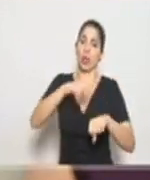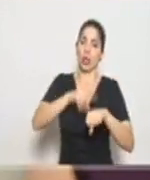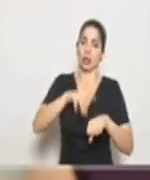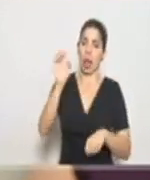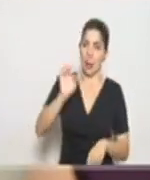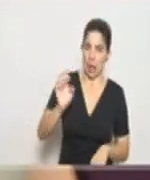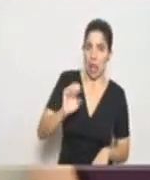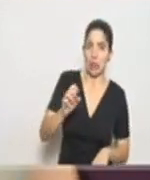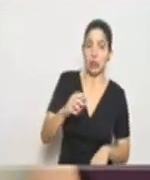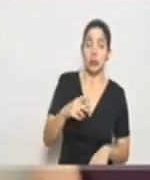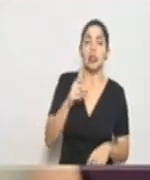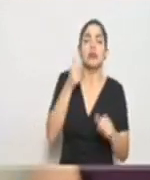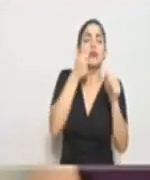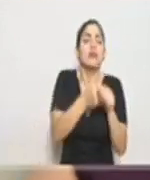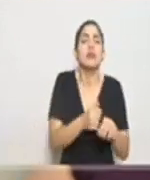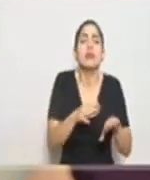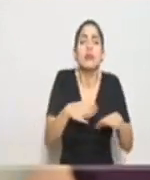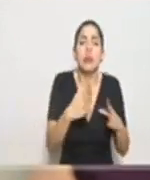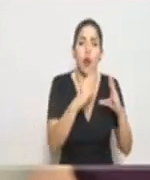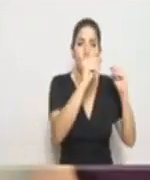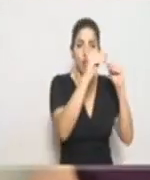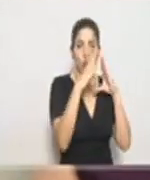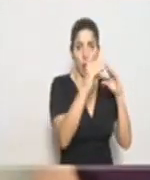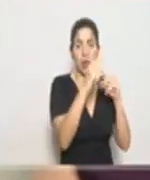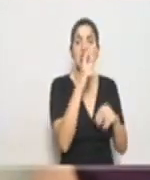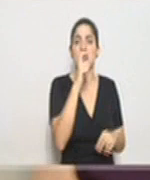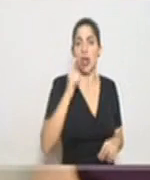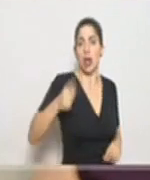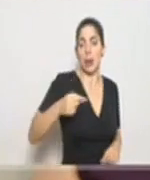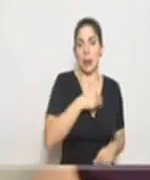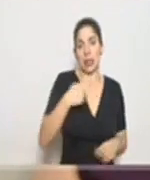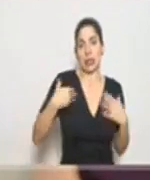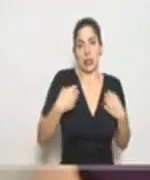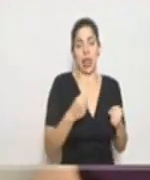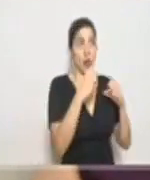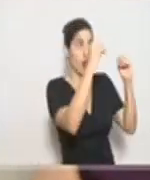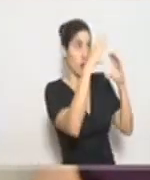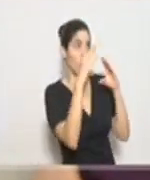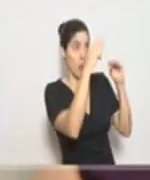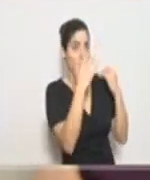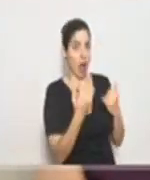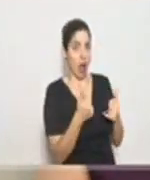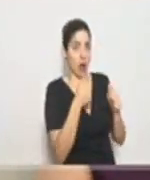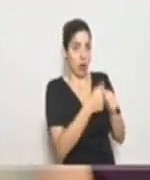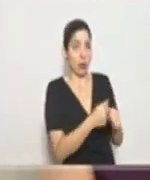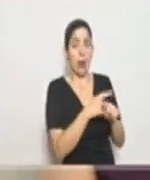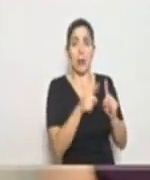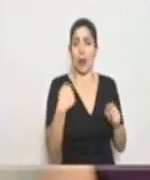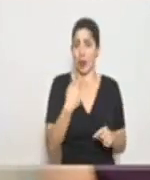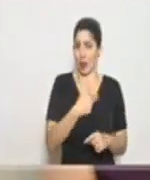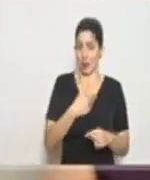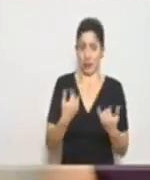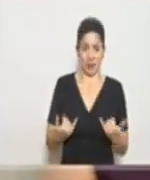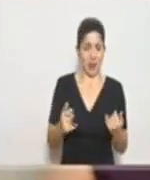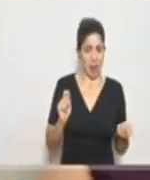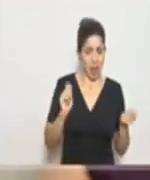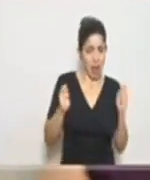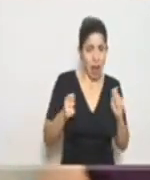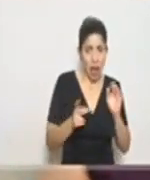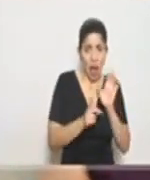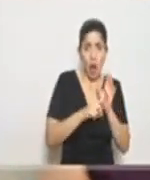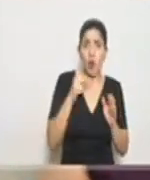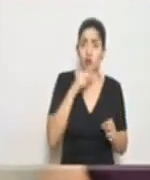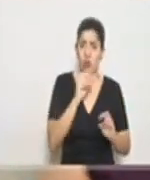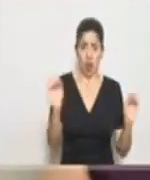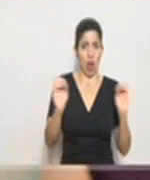a partir de la información que en este caso nos gira el Ministerio de Salud y no estamos en este momento estableciendo ninguna condición de